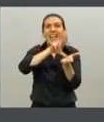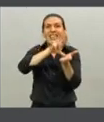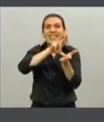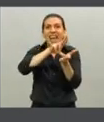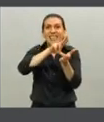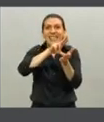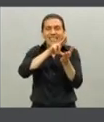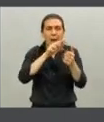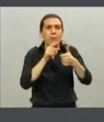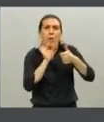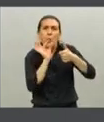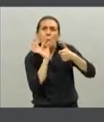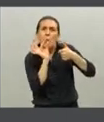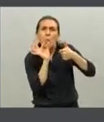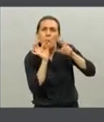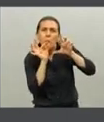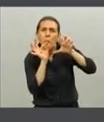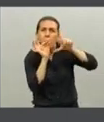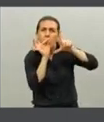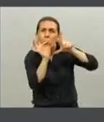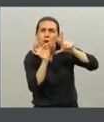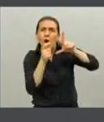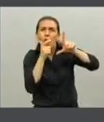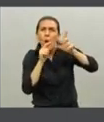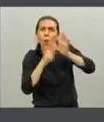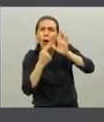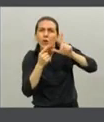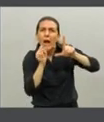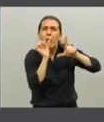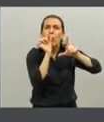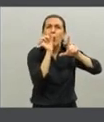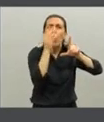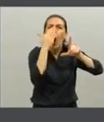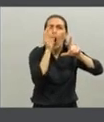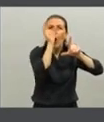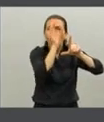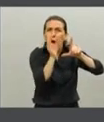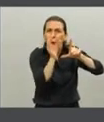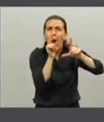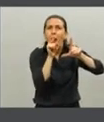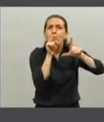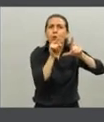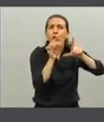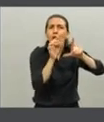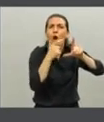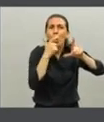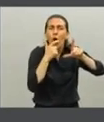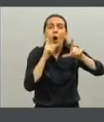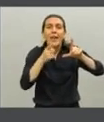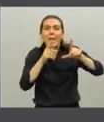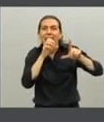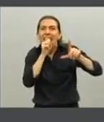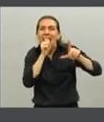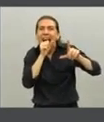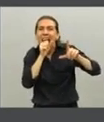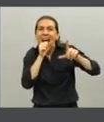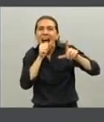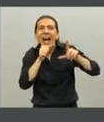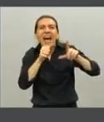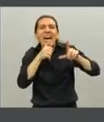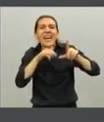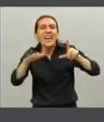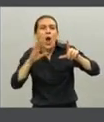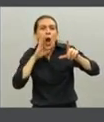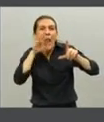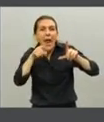un puntito rojo en Buenos Aires, un puntito rojo en Córdoba, y un puntito anaranjadito en Río Negro,